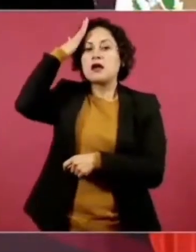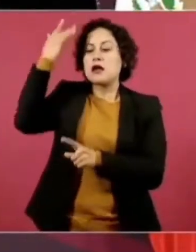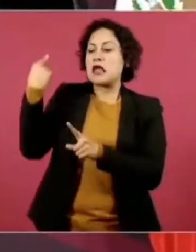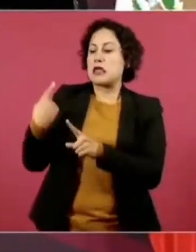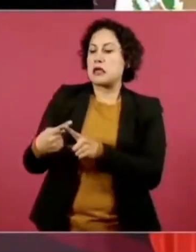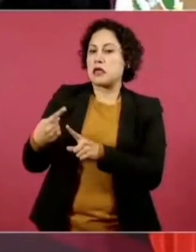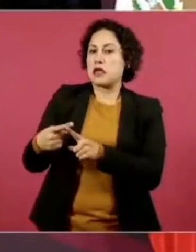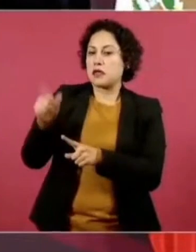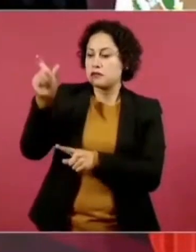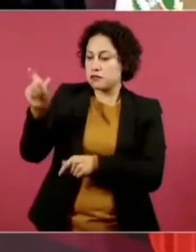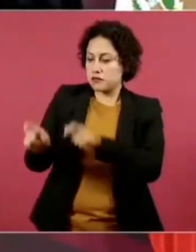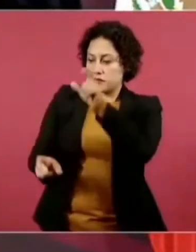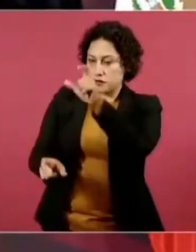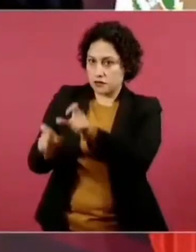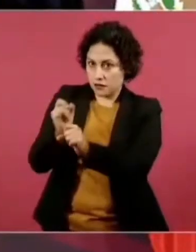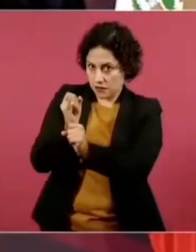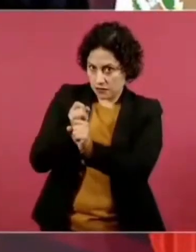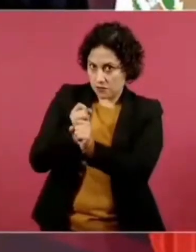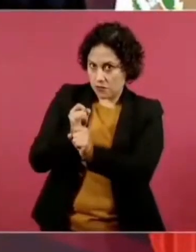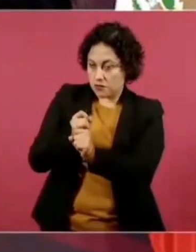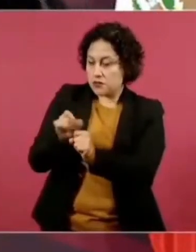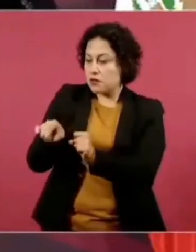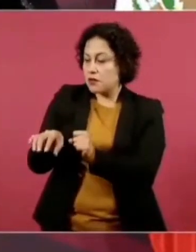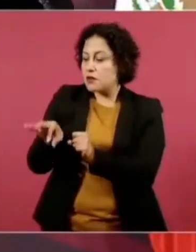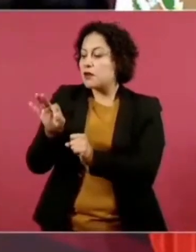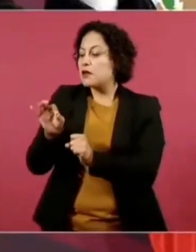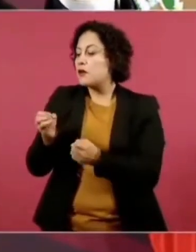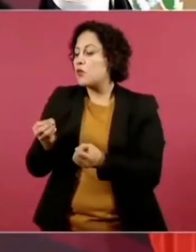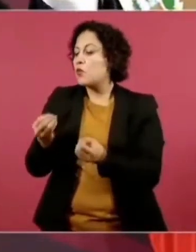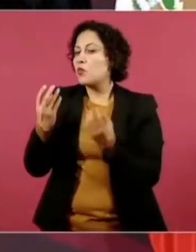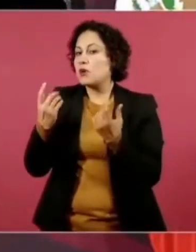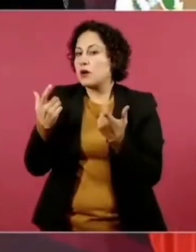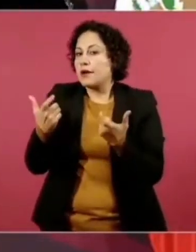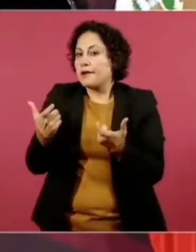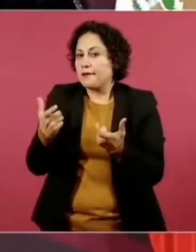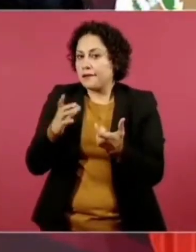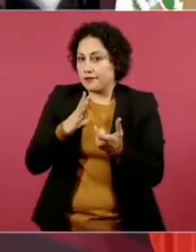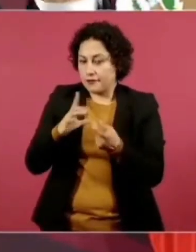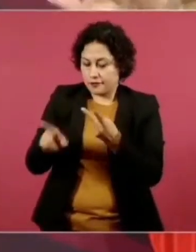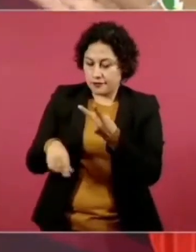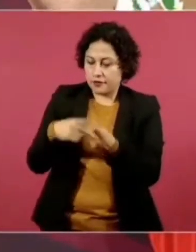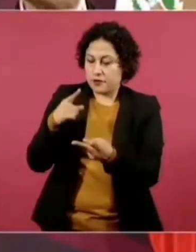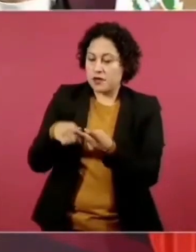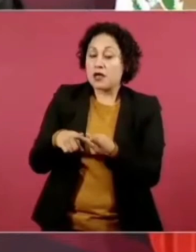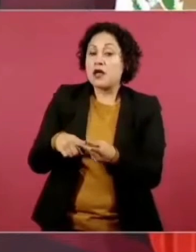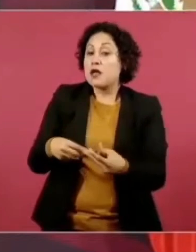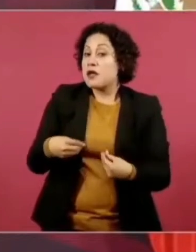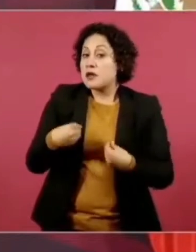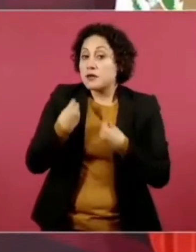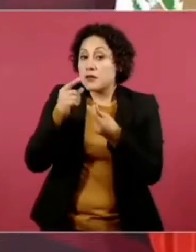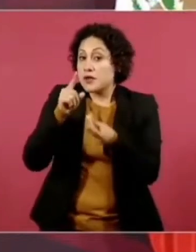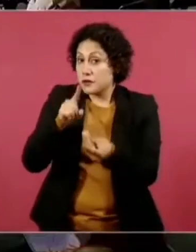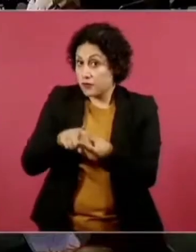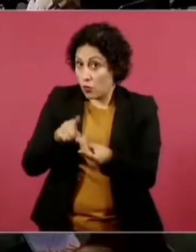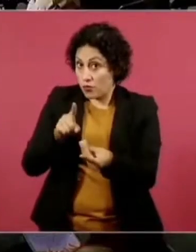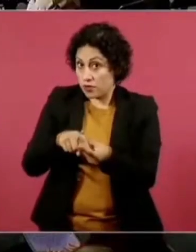principales dirigentes del bloque de la transformación?